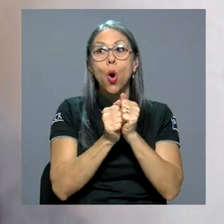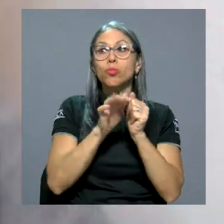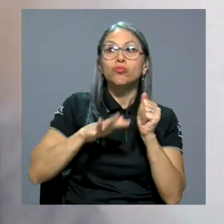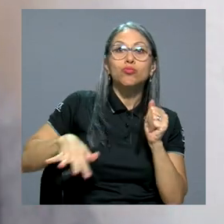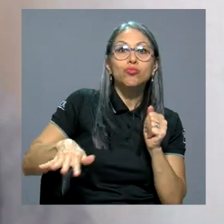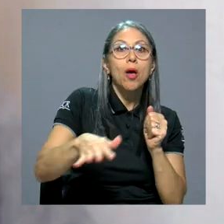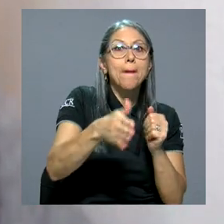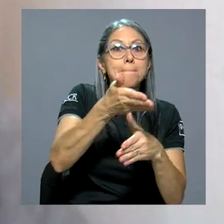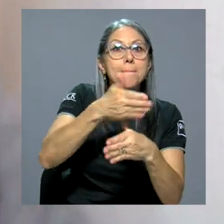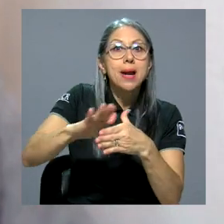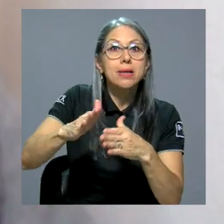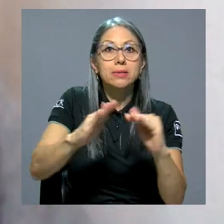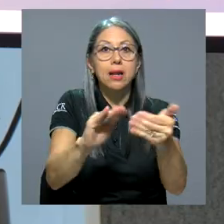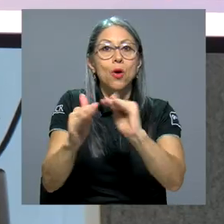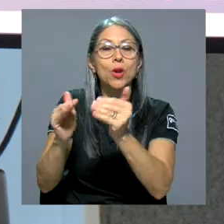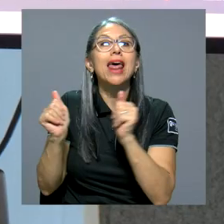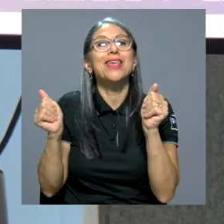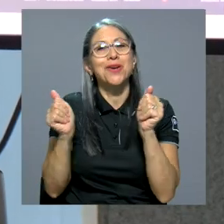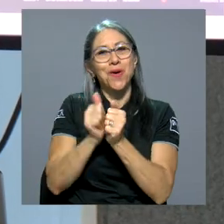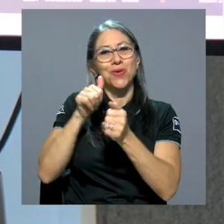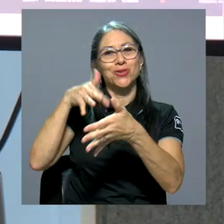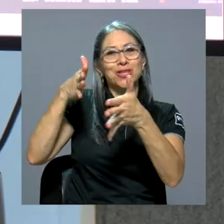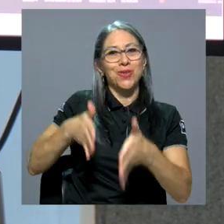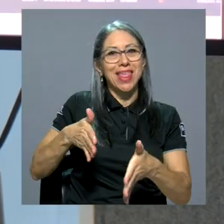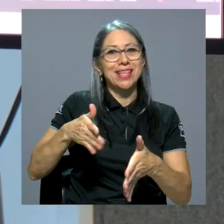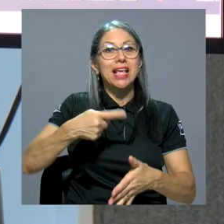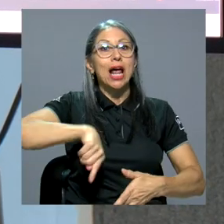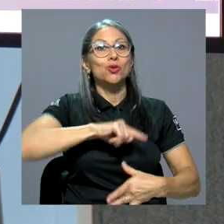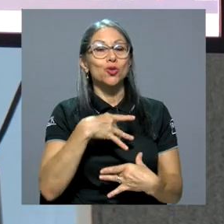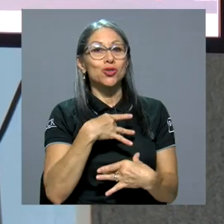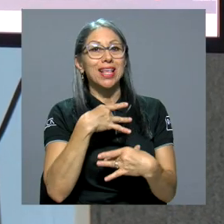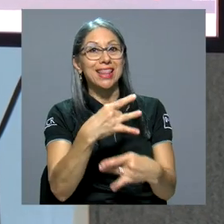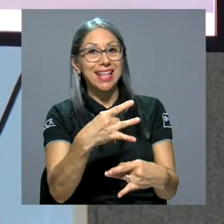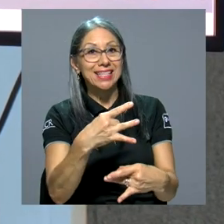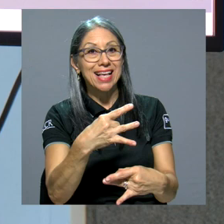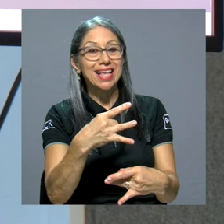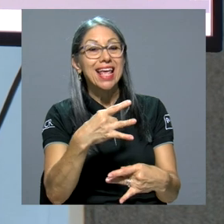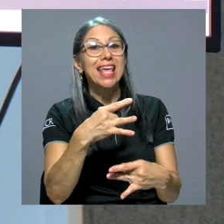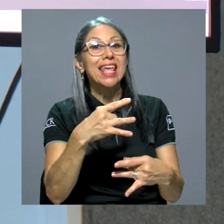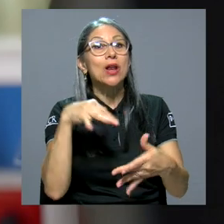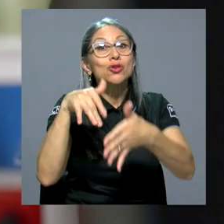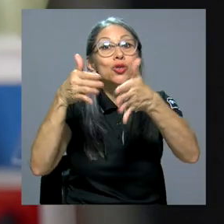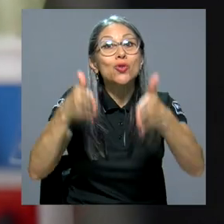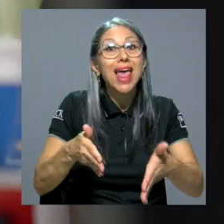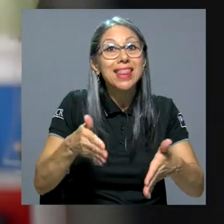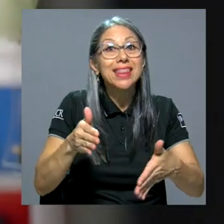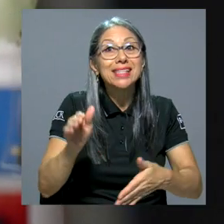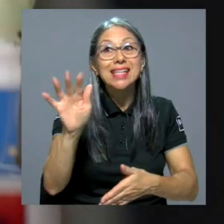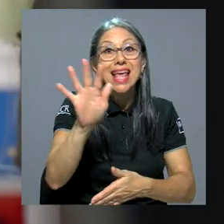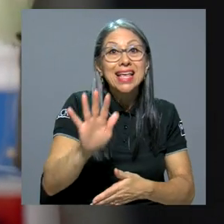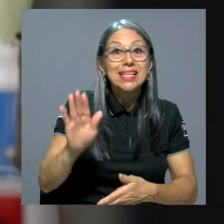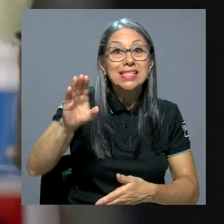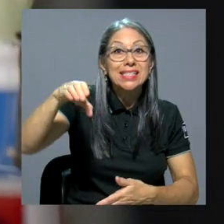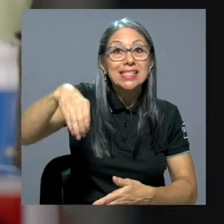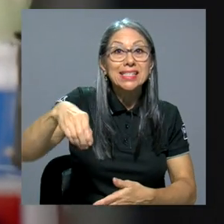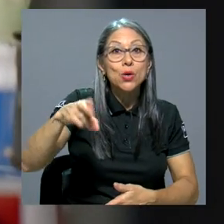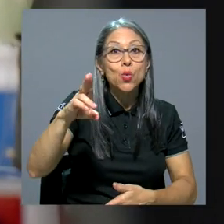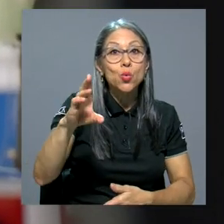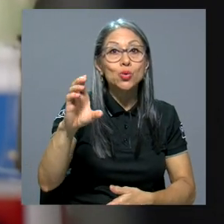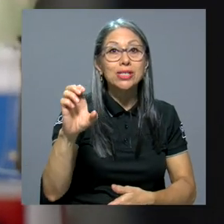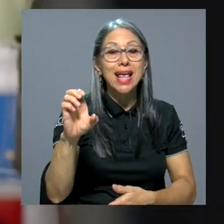por supuesto con los estudiantes. Nos interesa que los chicos y las chicas de la sede Caribe tengan el chance de